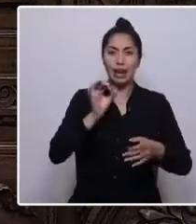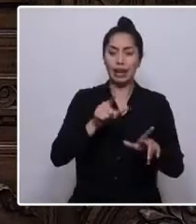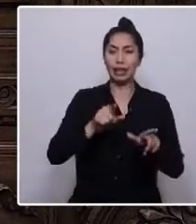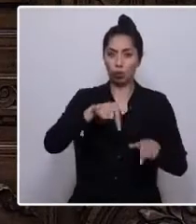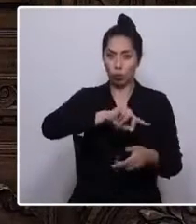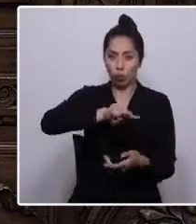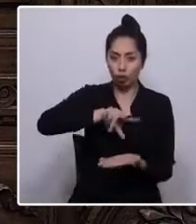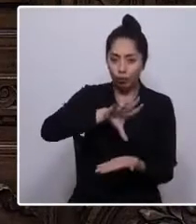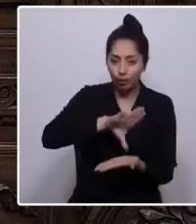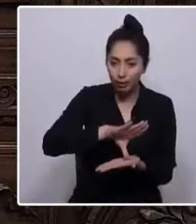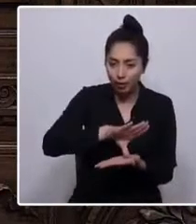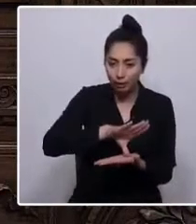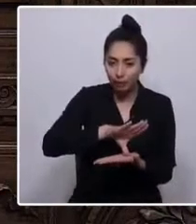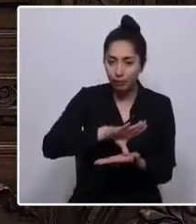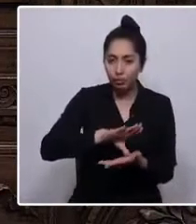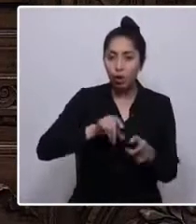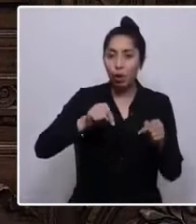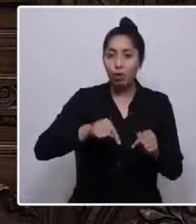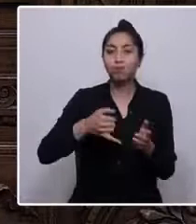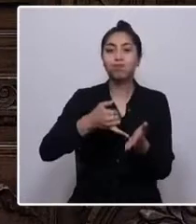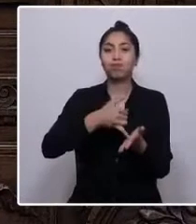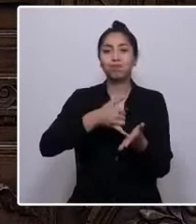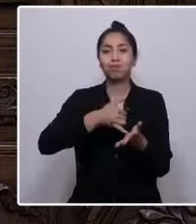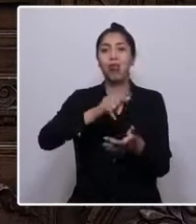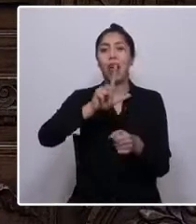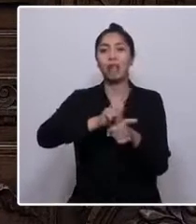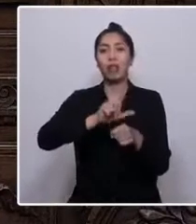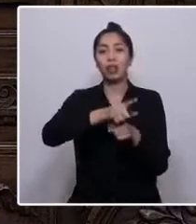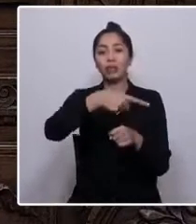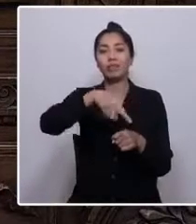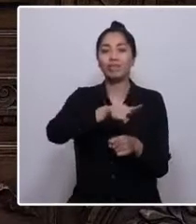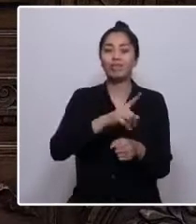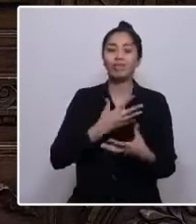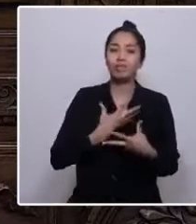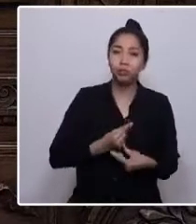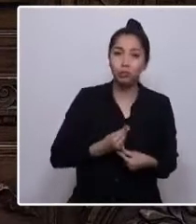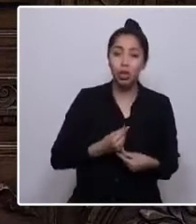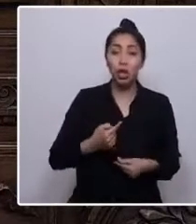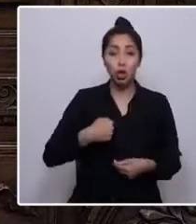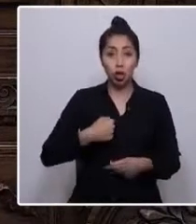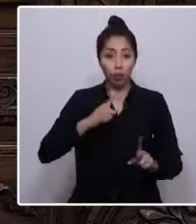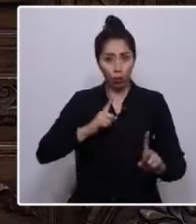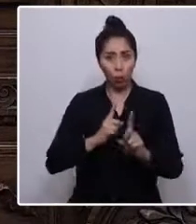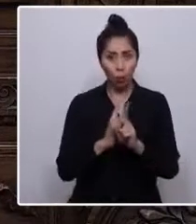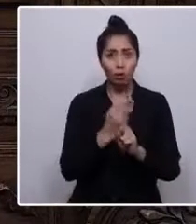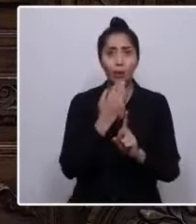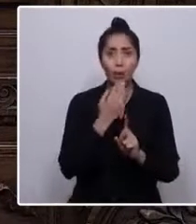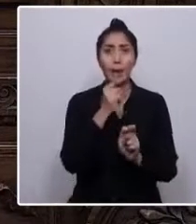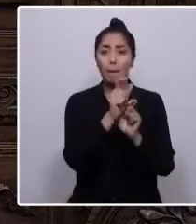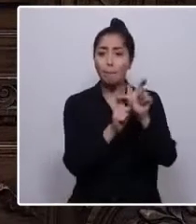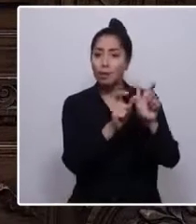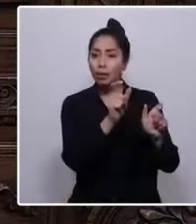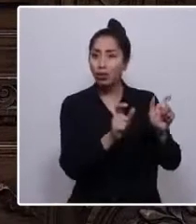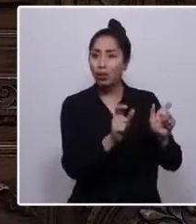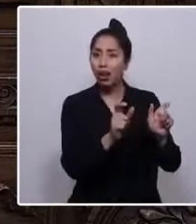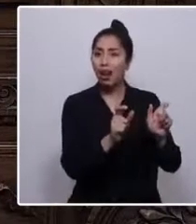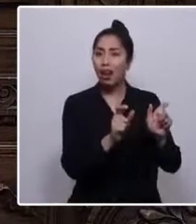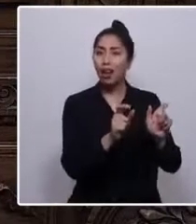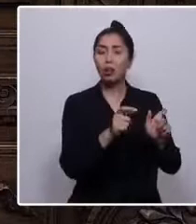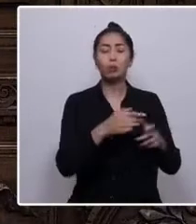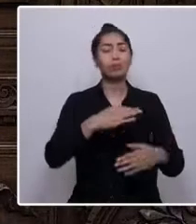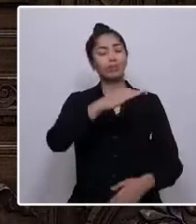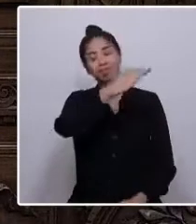sueldos y precariedad laboral, se encargan de acumular. Me encuentro también con quienes estamos hartos a la violencia machista, los